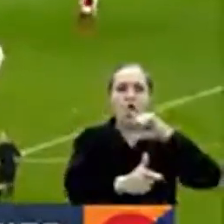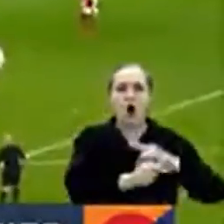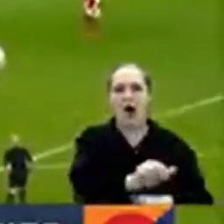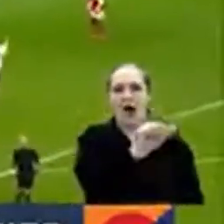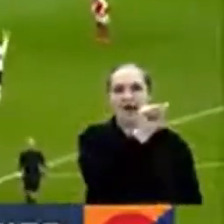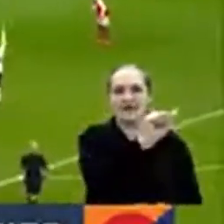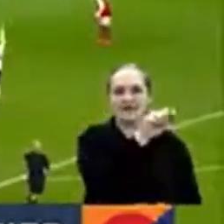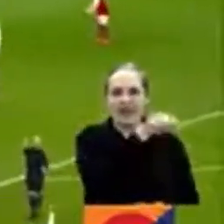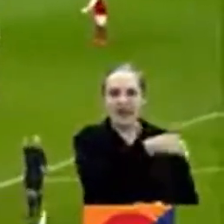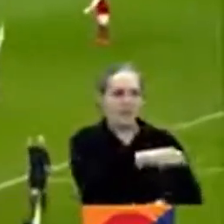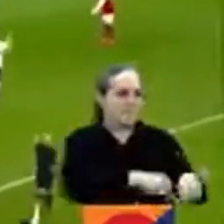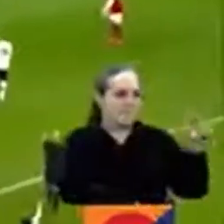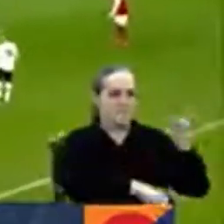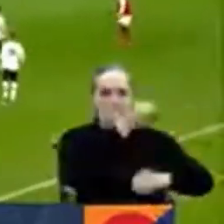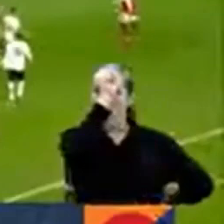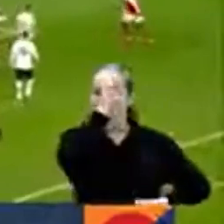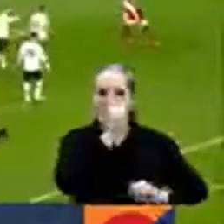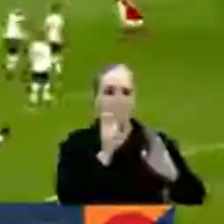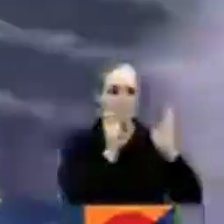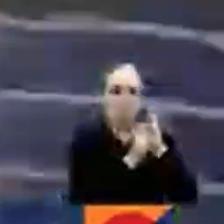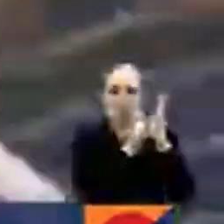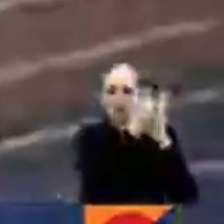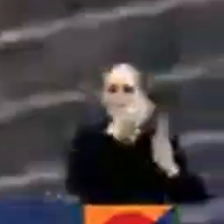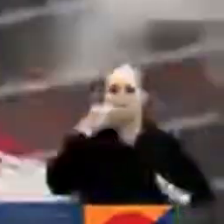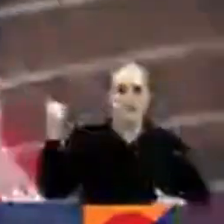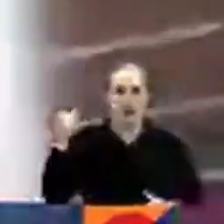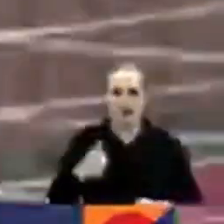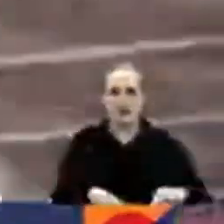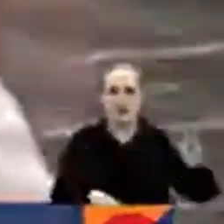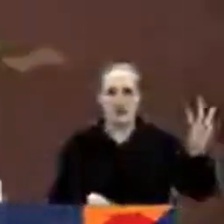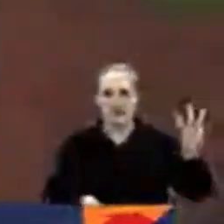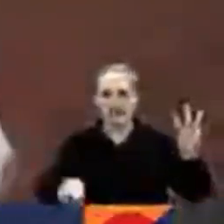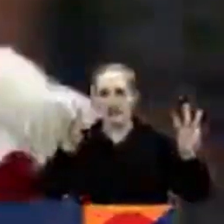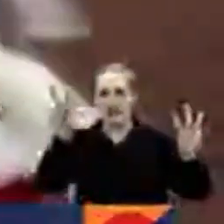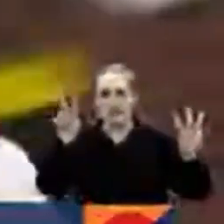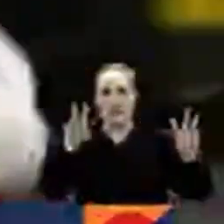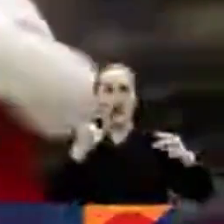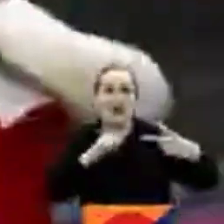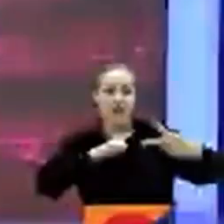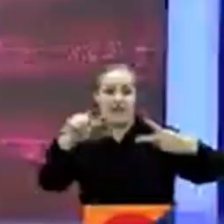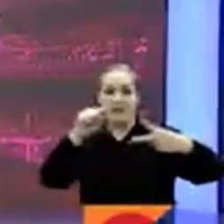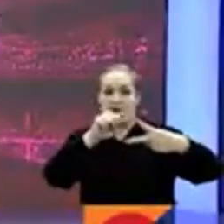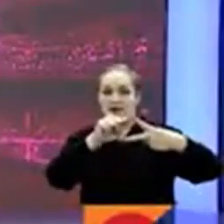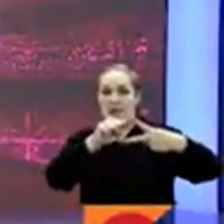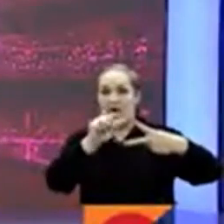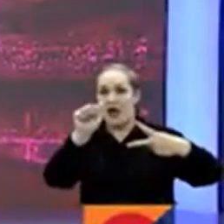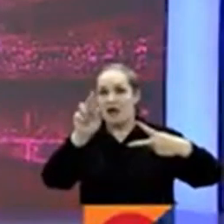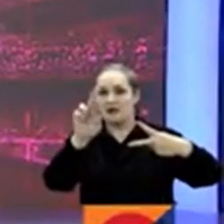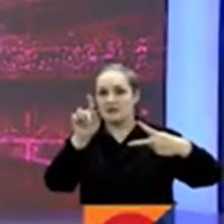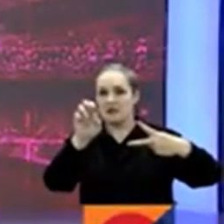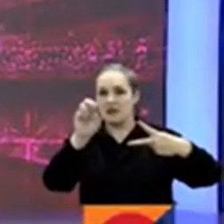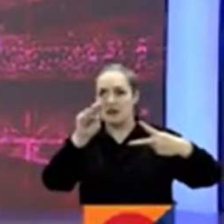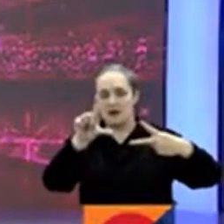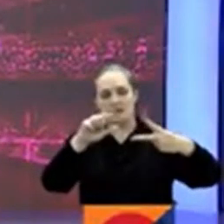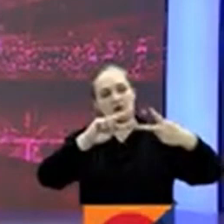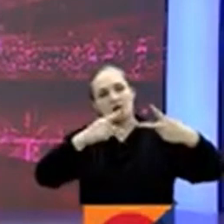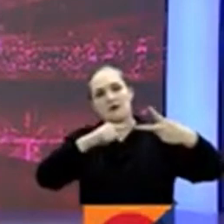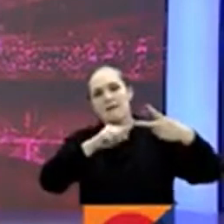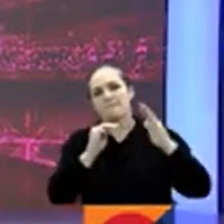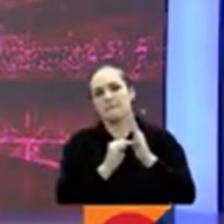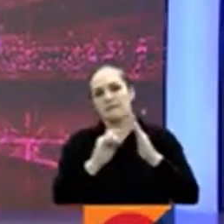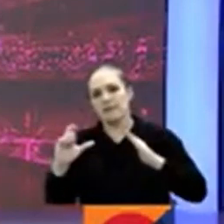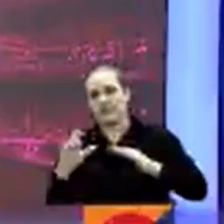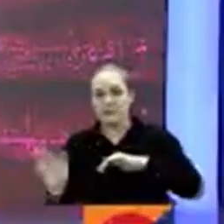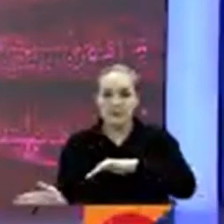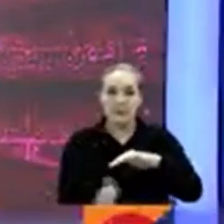mantuvo la diferencia de 5 puntos sobre el City y se afianza en el liderato de la Premier. Seguimos con más noticias del